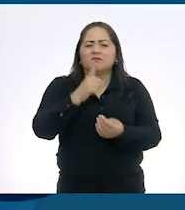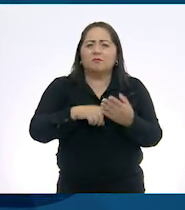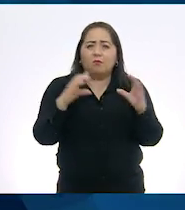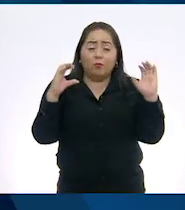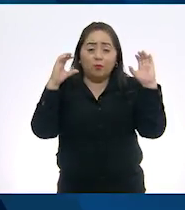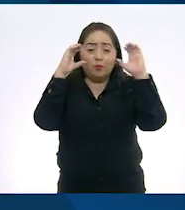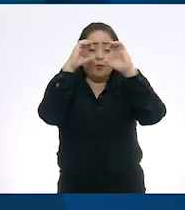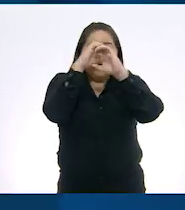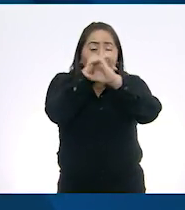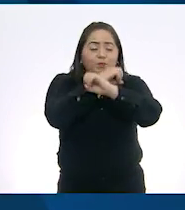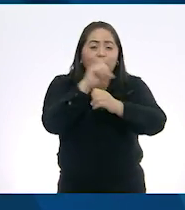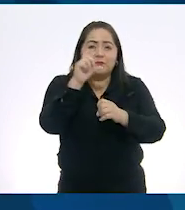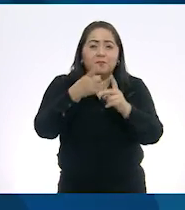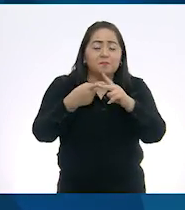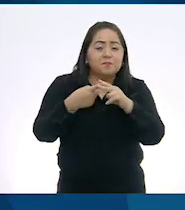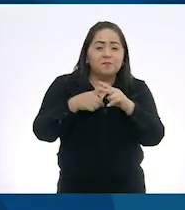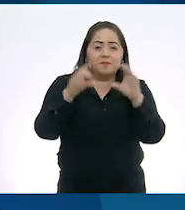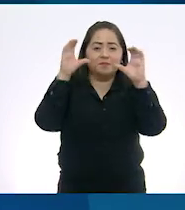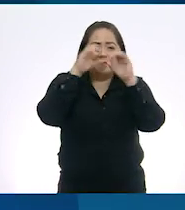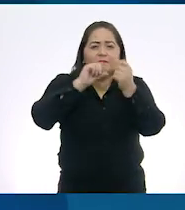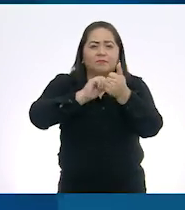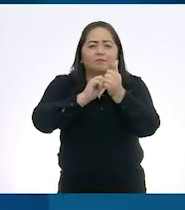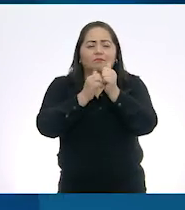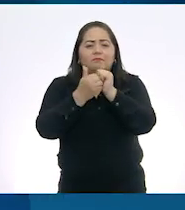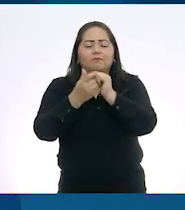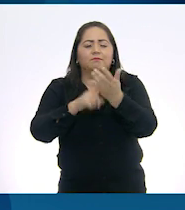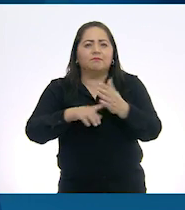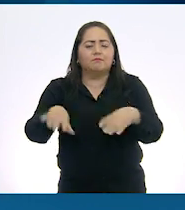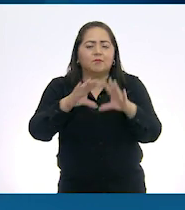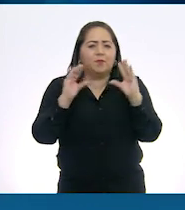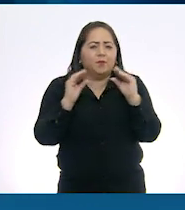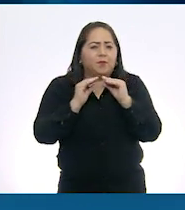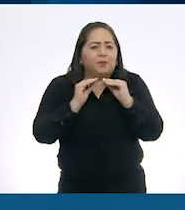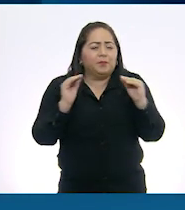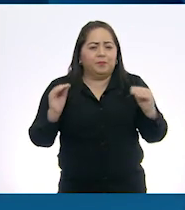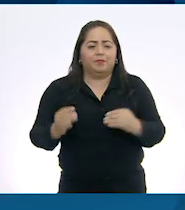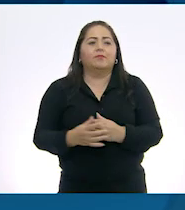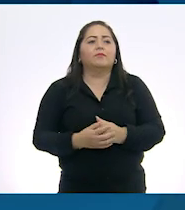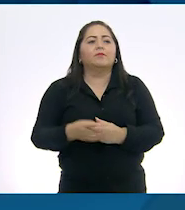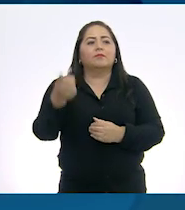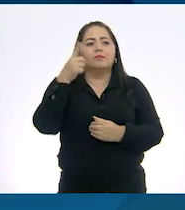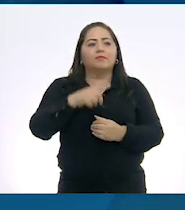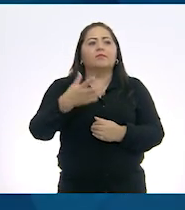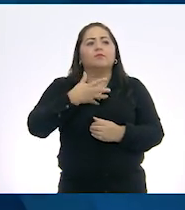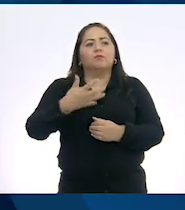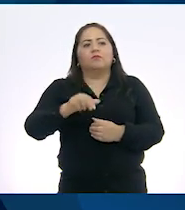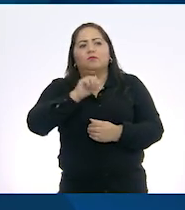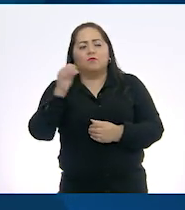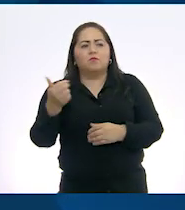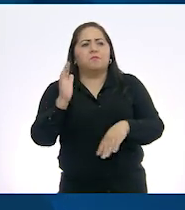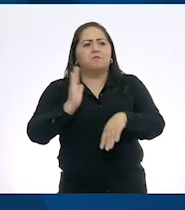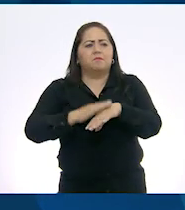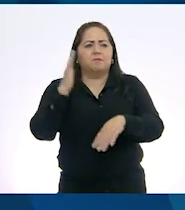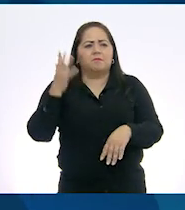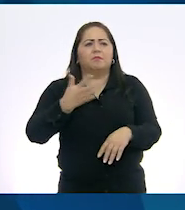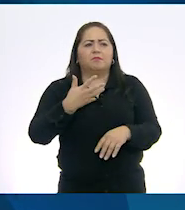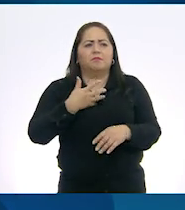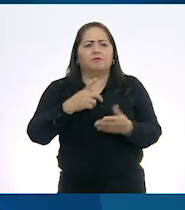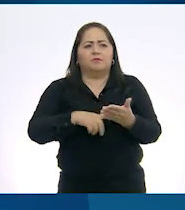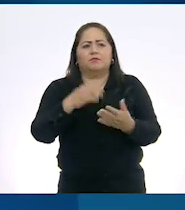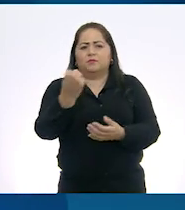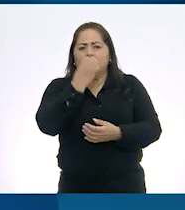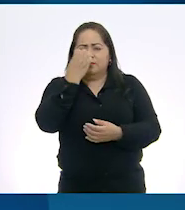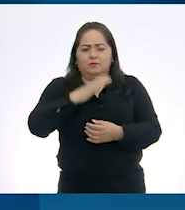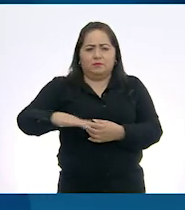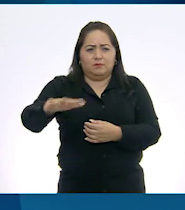oscuridad, a cuando empieza a oscurecer y todos los sentimientos que entran en uno cuando está oscureciendo. Tenemos otro más, nos habla también sobre